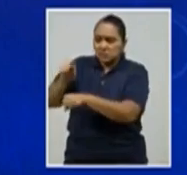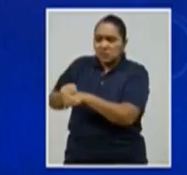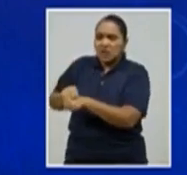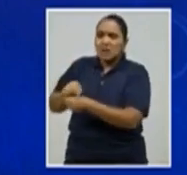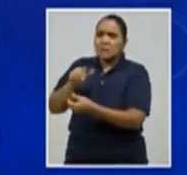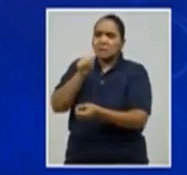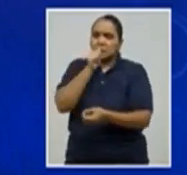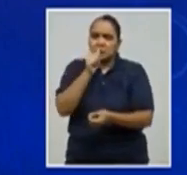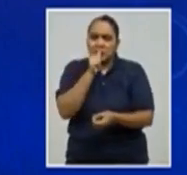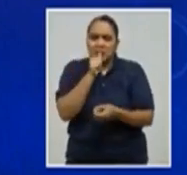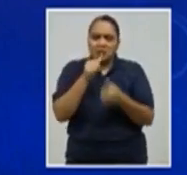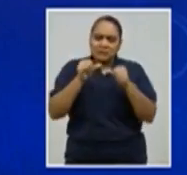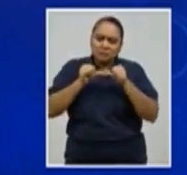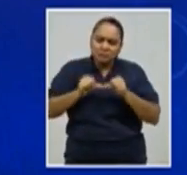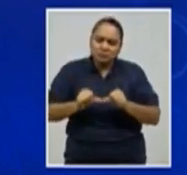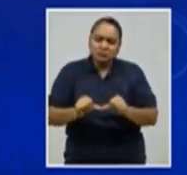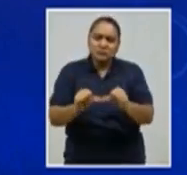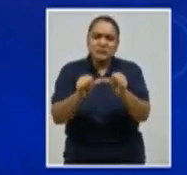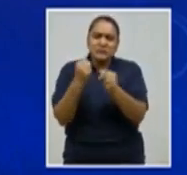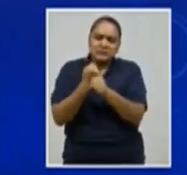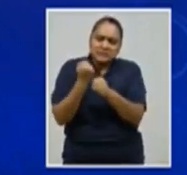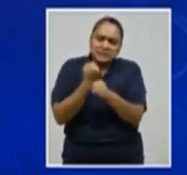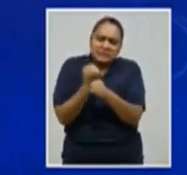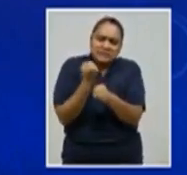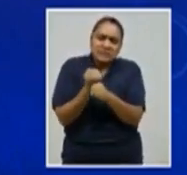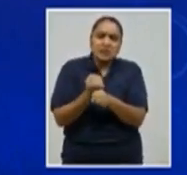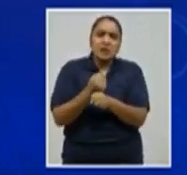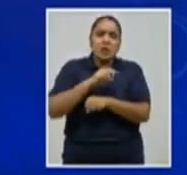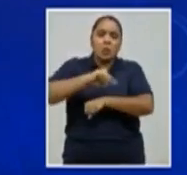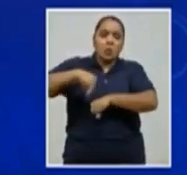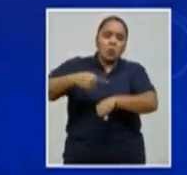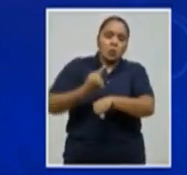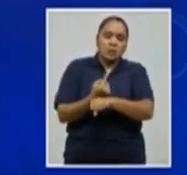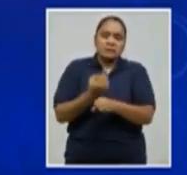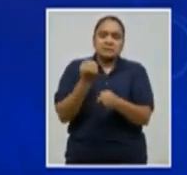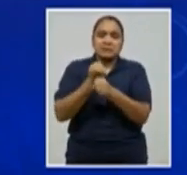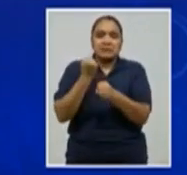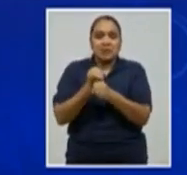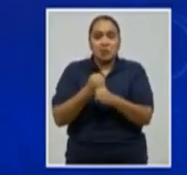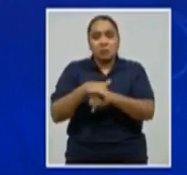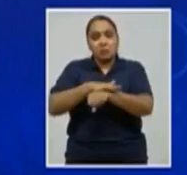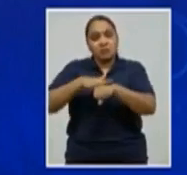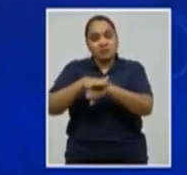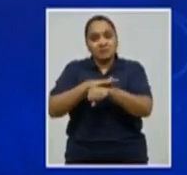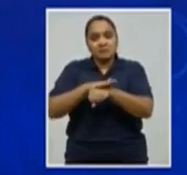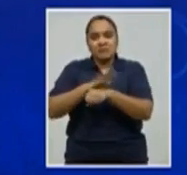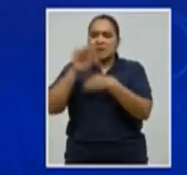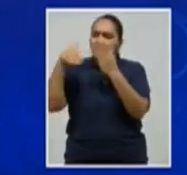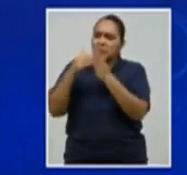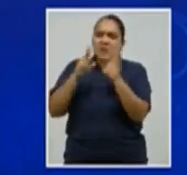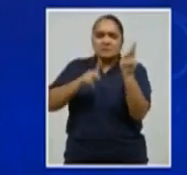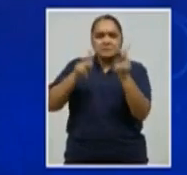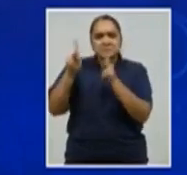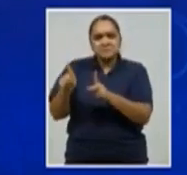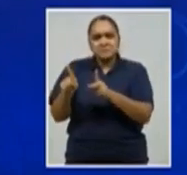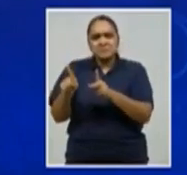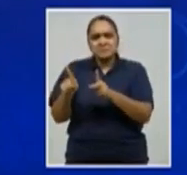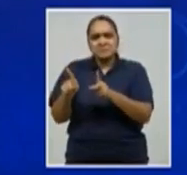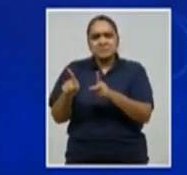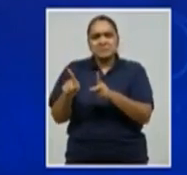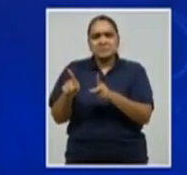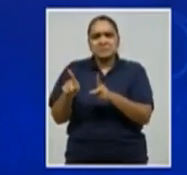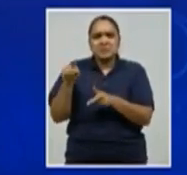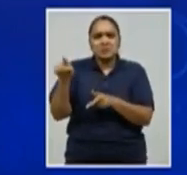incansablemente con muchas horas de trabajo. Pero sí un llamado a todas las personas que están